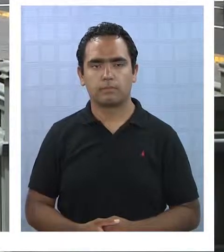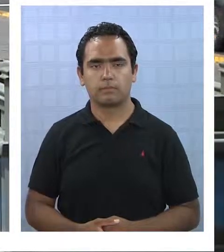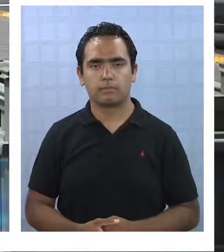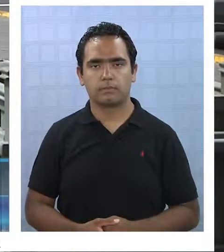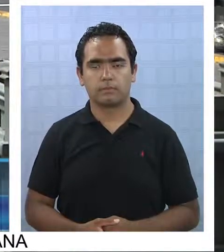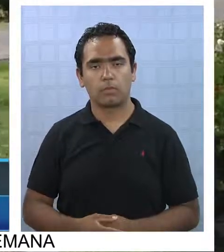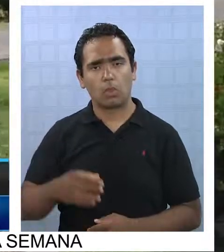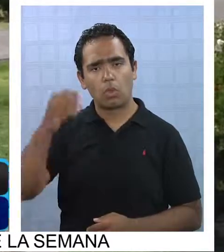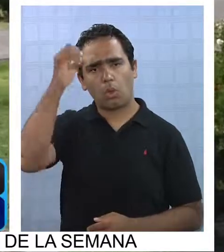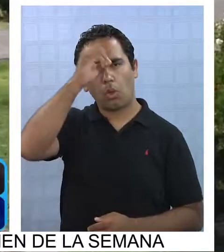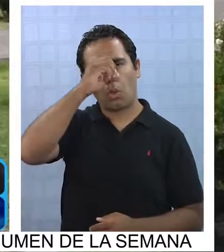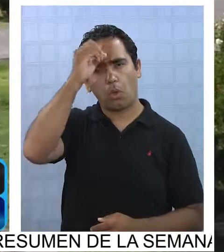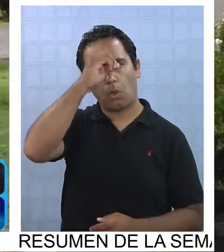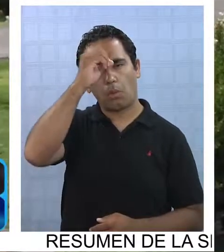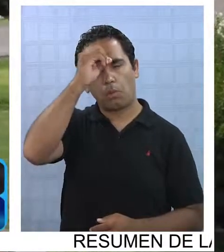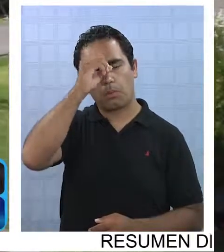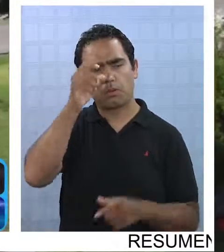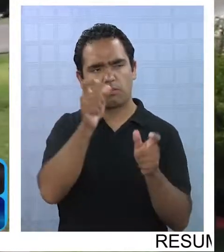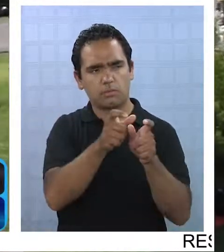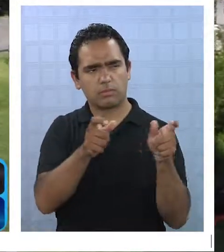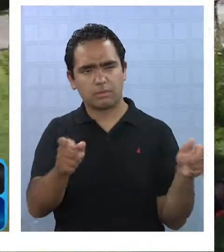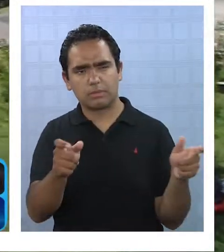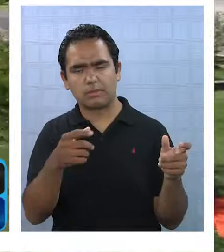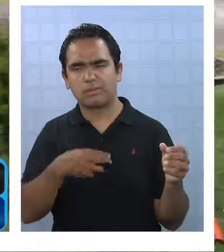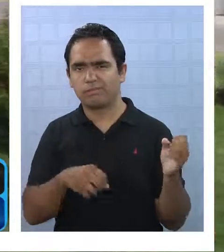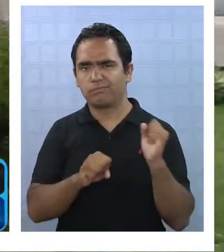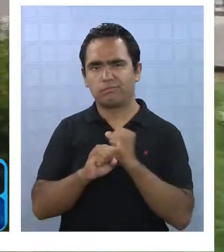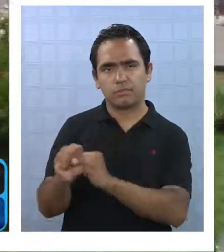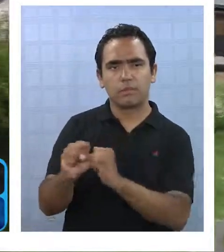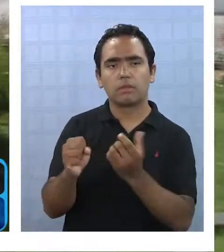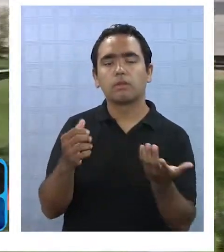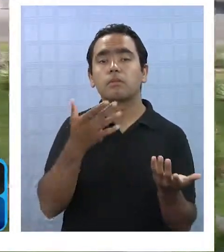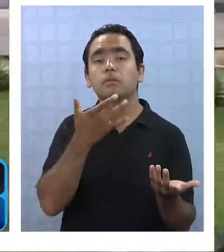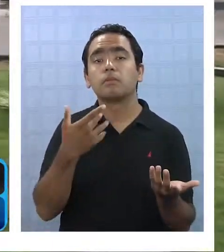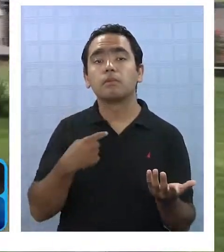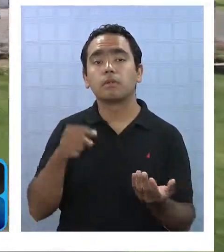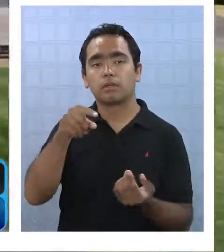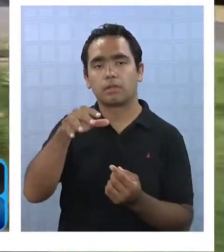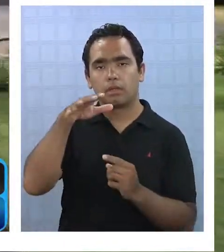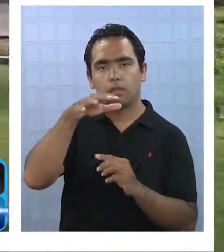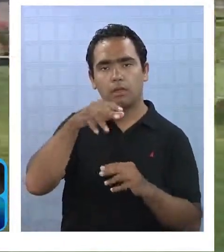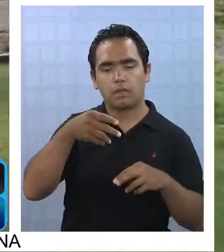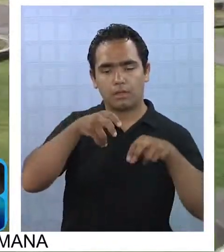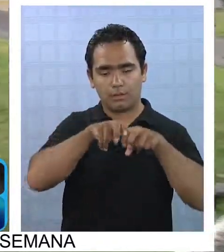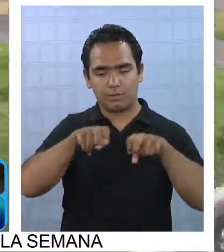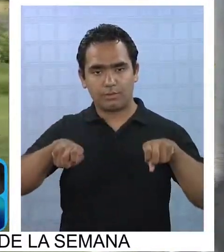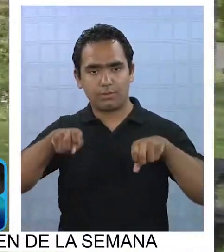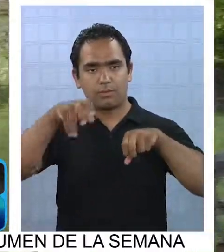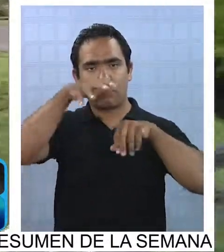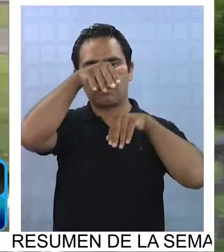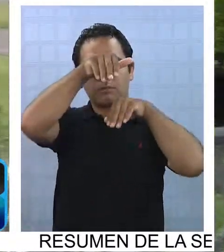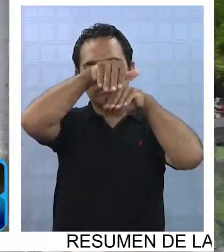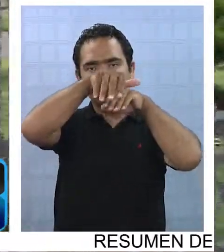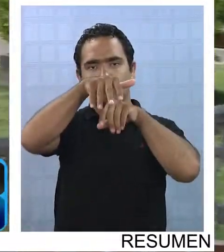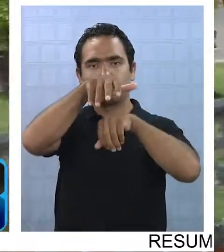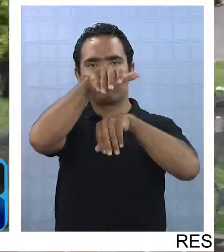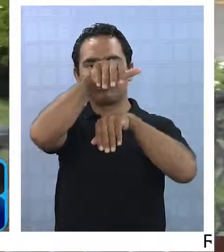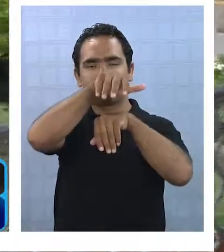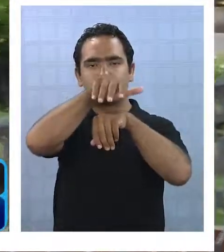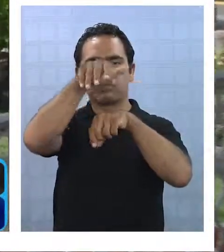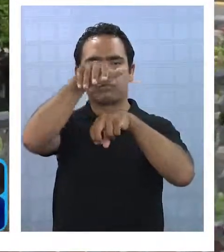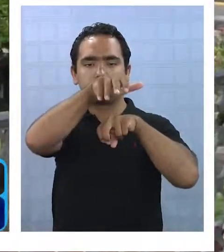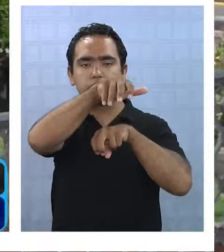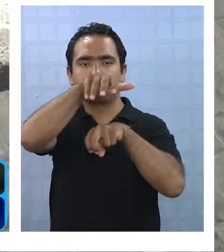Una opinión mayoritaria de rechazo produce el retiro de los escaños y sombraderos de la Plaza Prat, paseo principal de la ciudad,